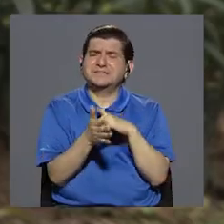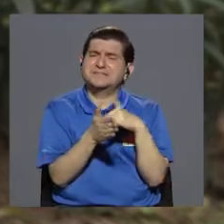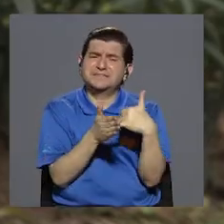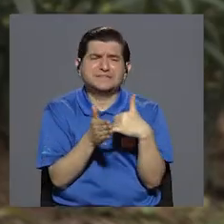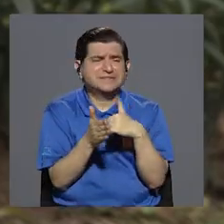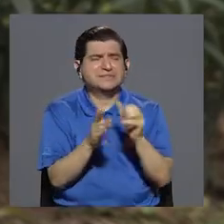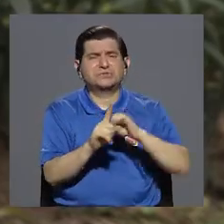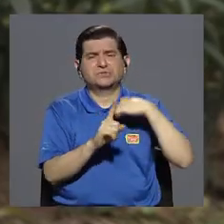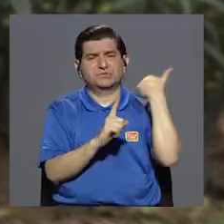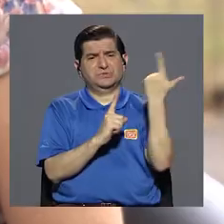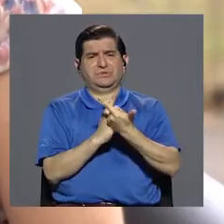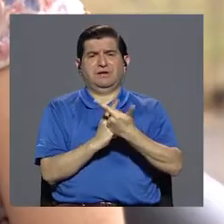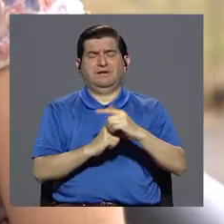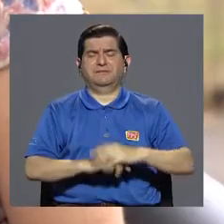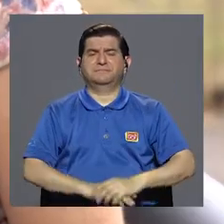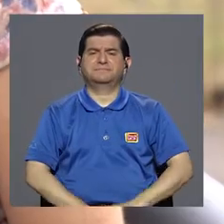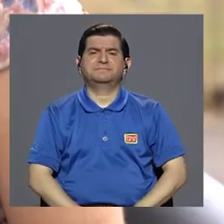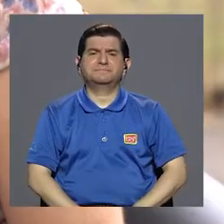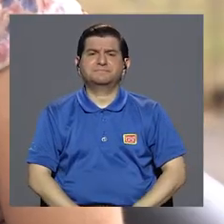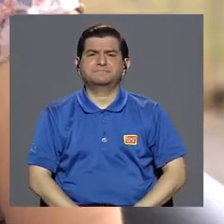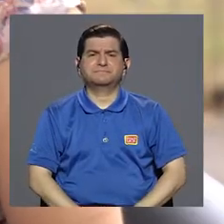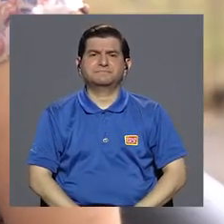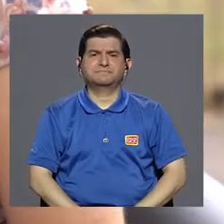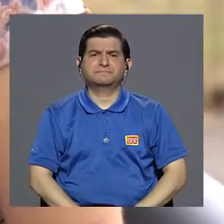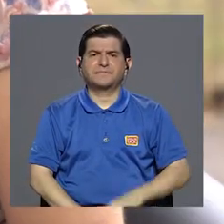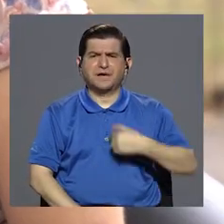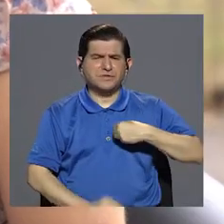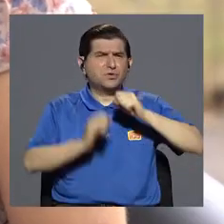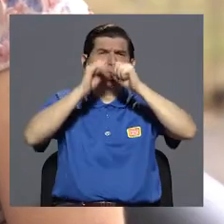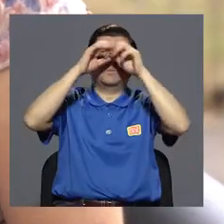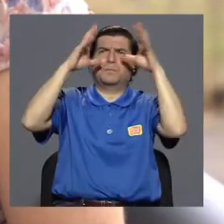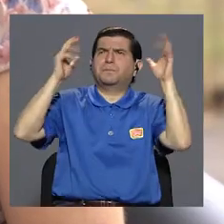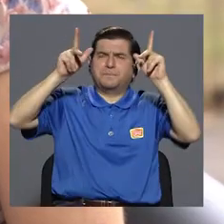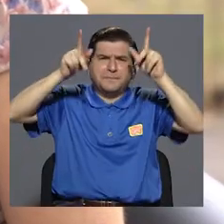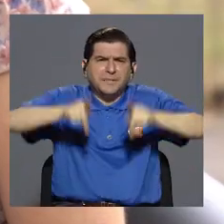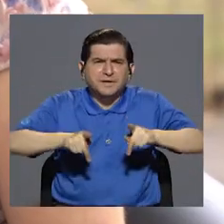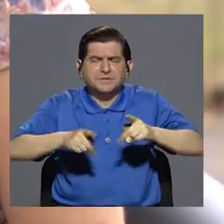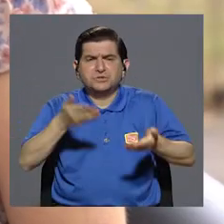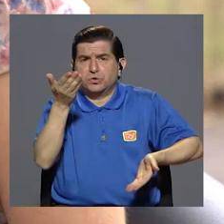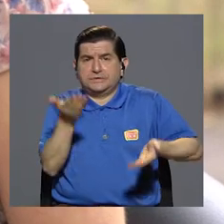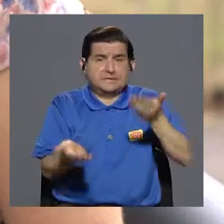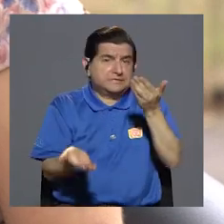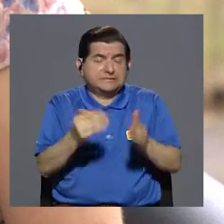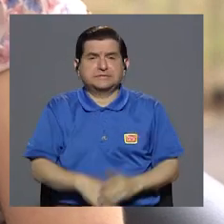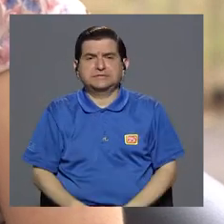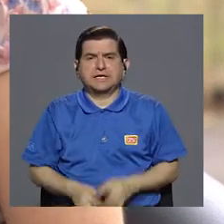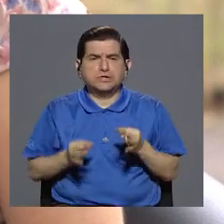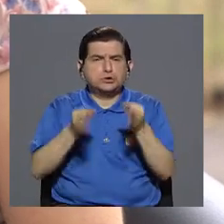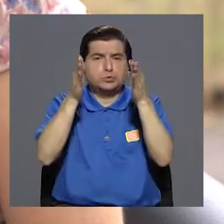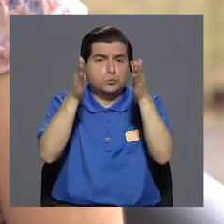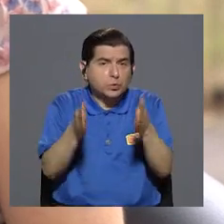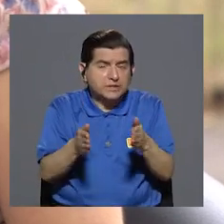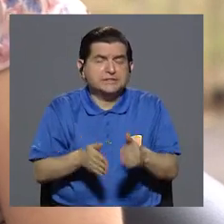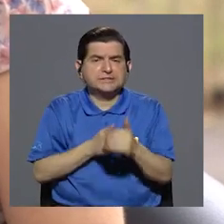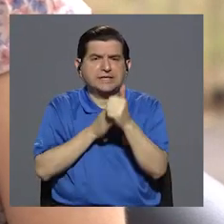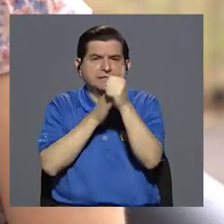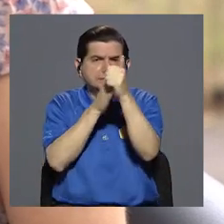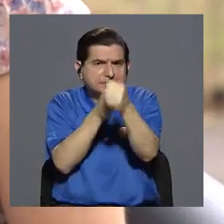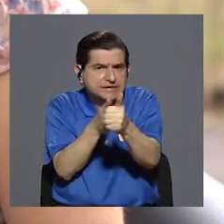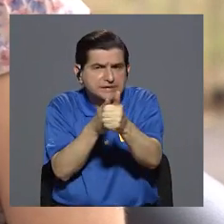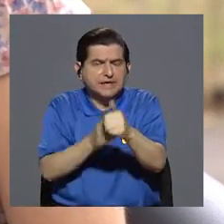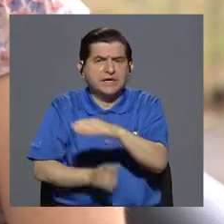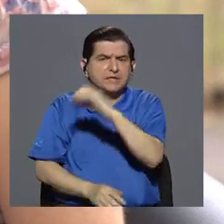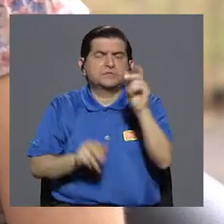vulnerabilidad social. Puede ser, bueno, me imagino que personas que en el turismo, tal vez guías o